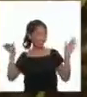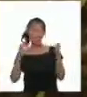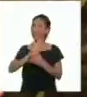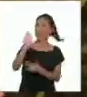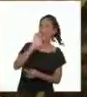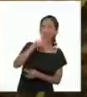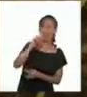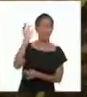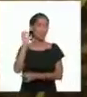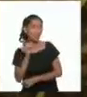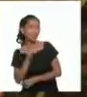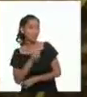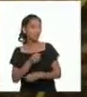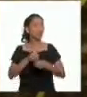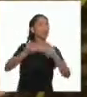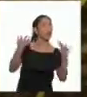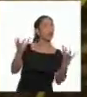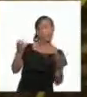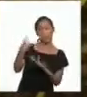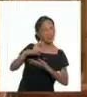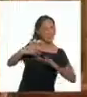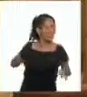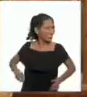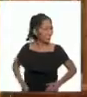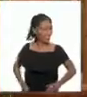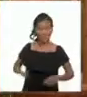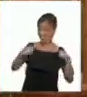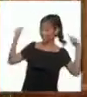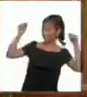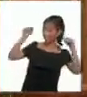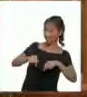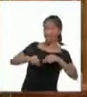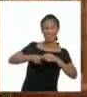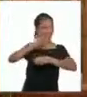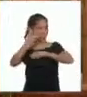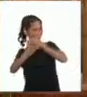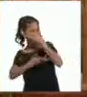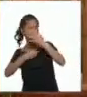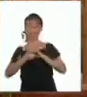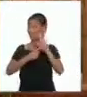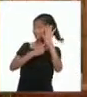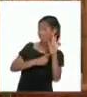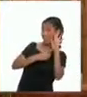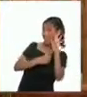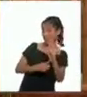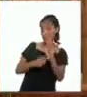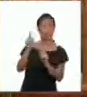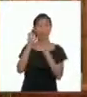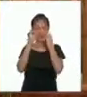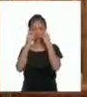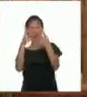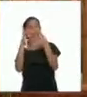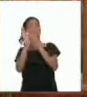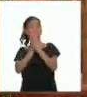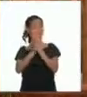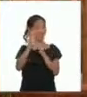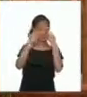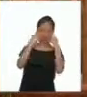¡Hola, Lalo! Coco nos avisó que vendrías. ¡Justo vengo de hablar con él! ¡Les he traído una sorpresa